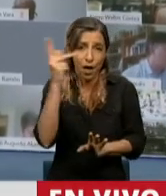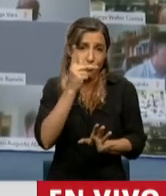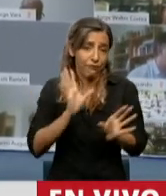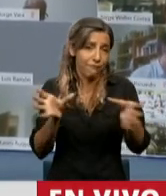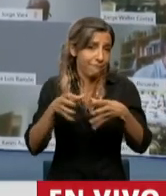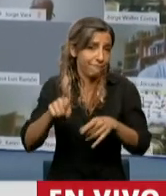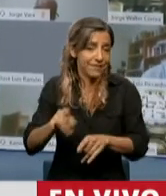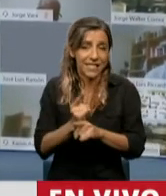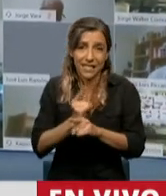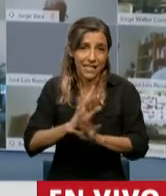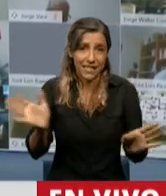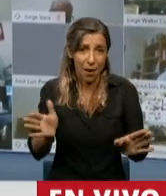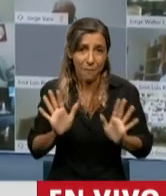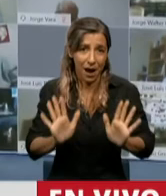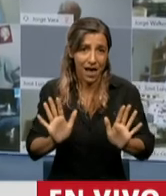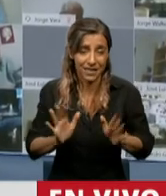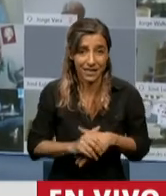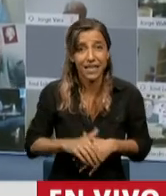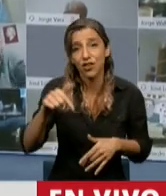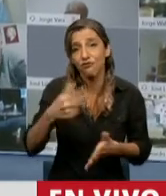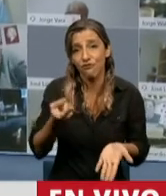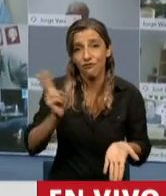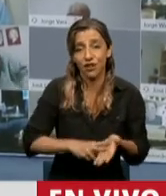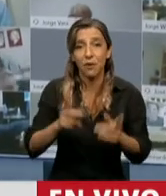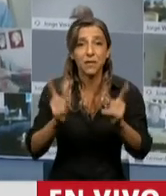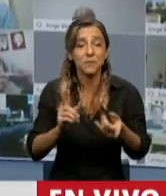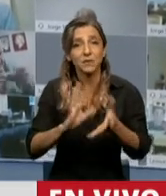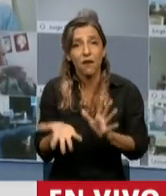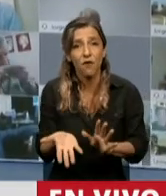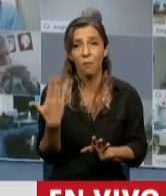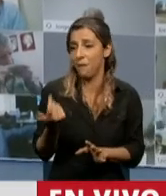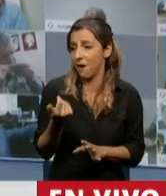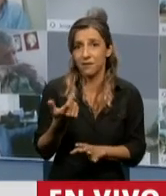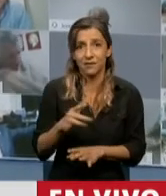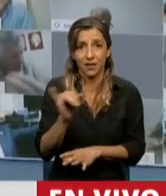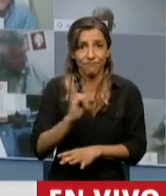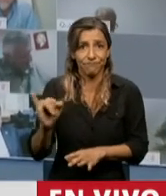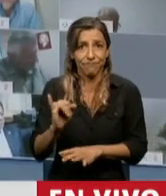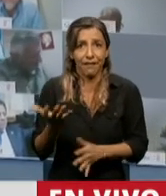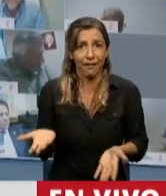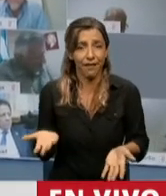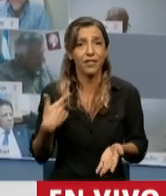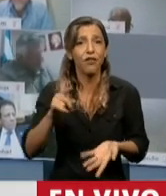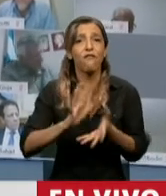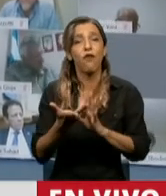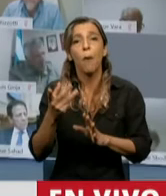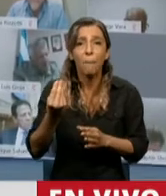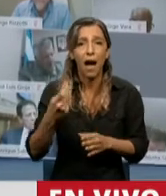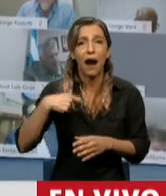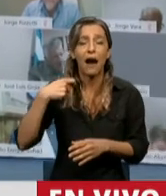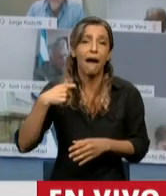cierto, me saco el sombrero. Hoy se repite esa estrategia, acaba de anunciarse una nueva moratoria, una nueva moratoria